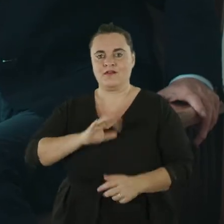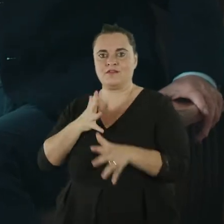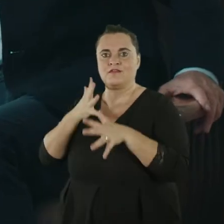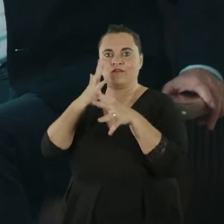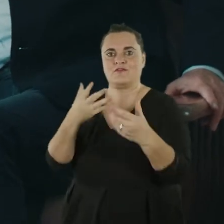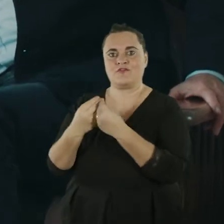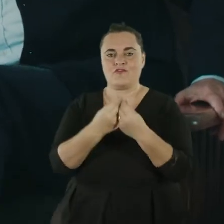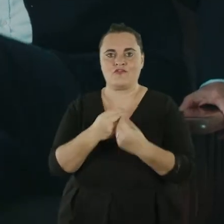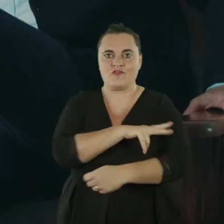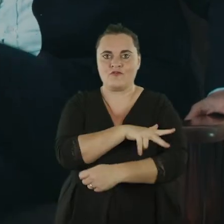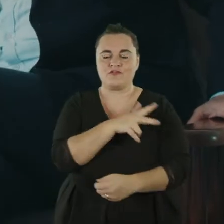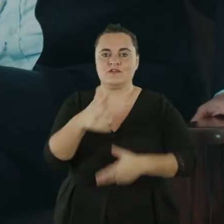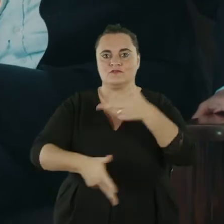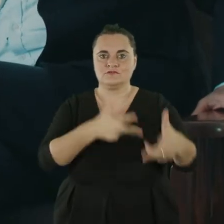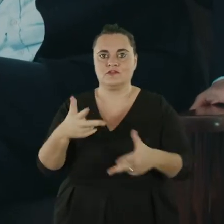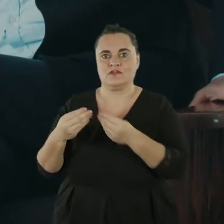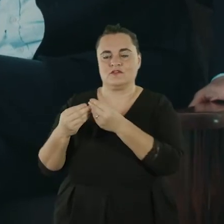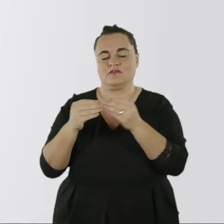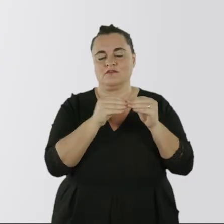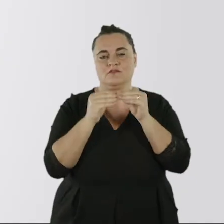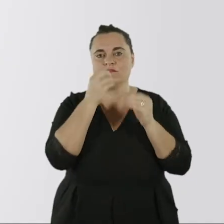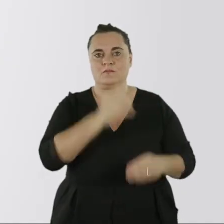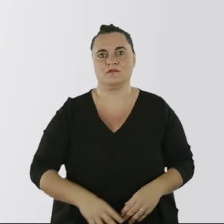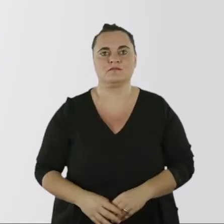Me da tranquilidad. Betión, 10 años a tu lado. Gobierno Vasco, Euskadi, Bien Común.